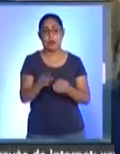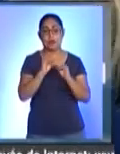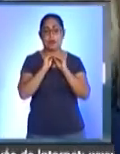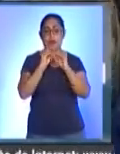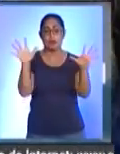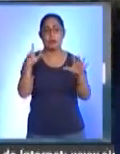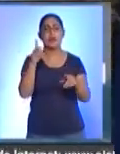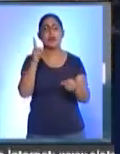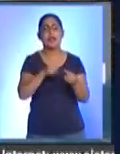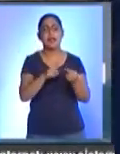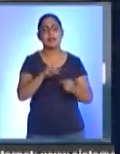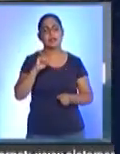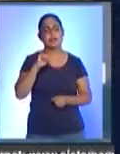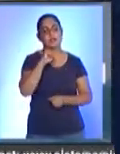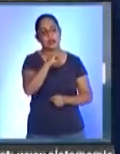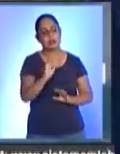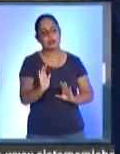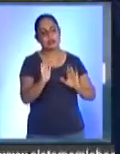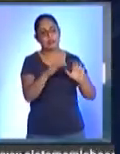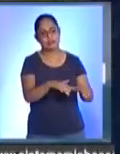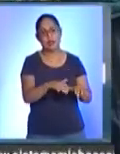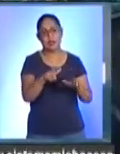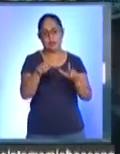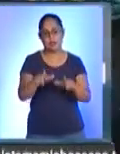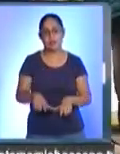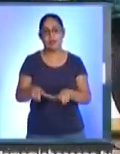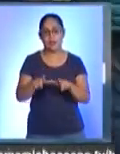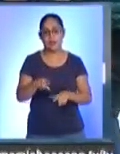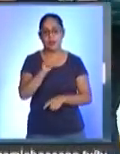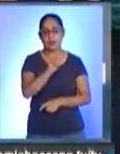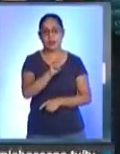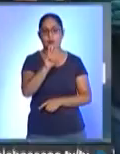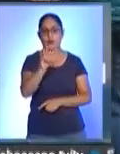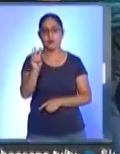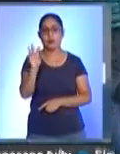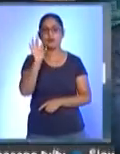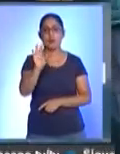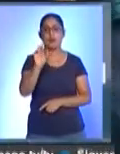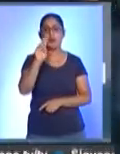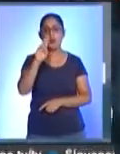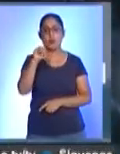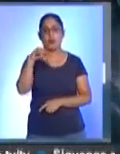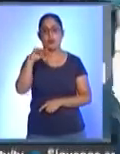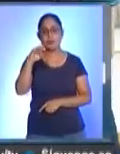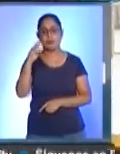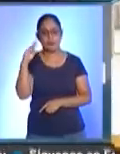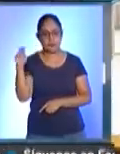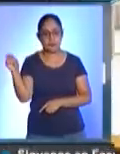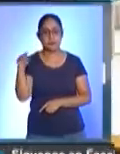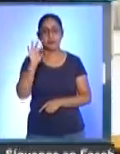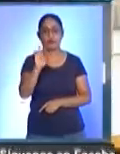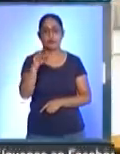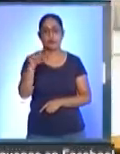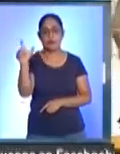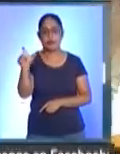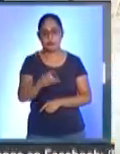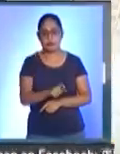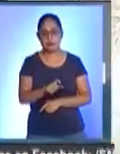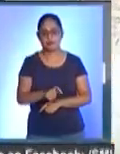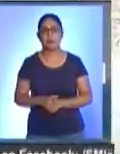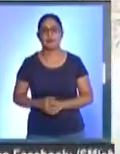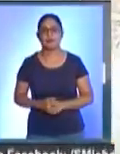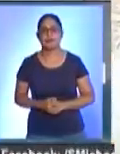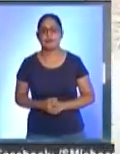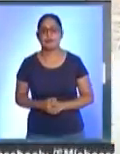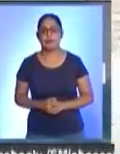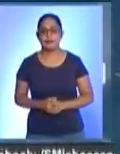los resultados en la página web de la universidad www.umich.mx Guadalupe